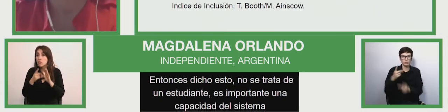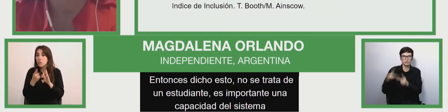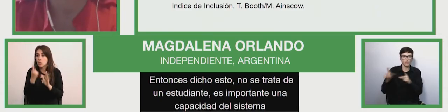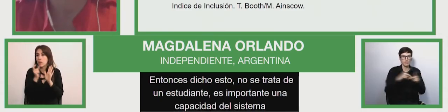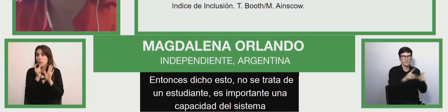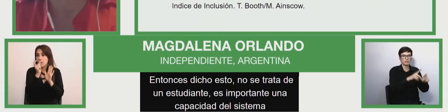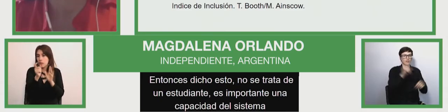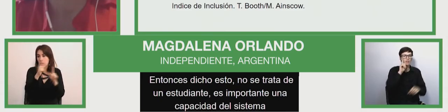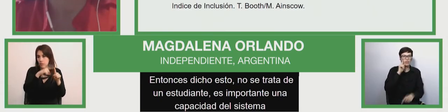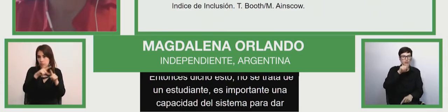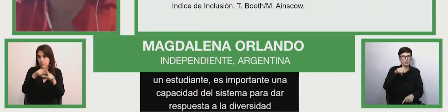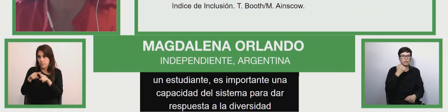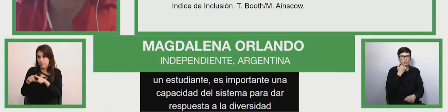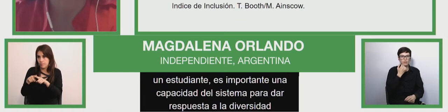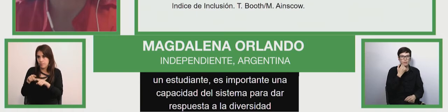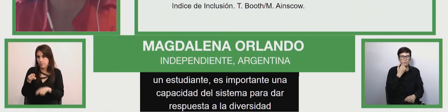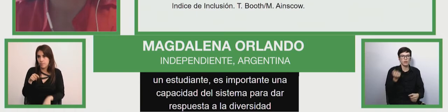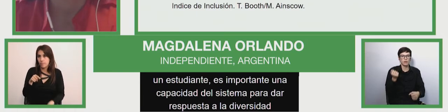trabajan en el sistema.